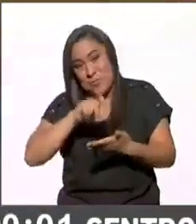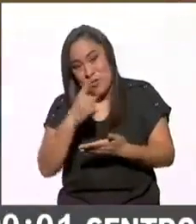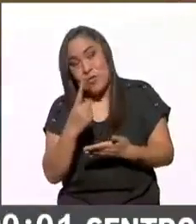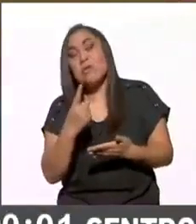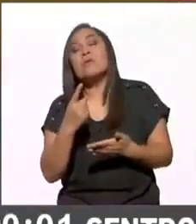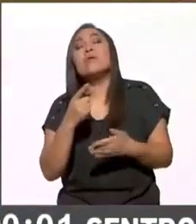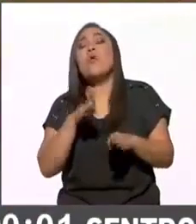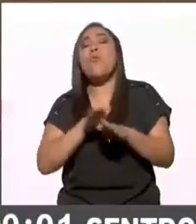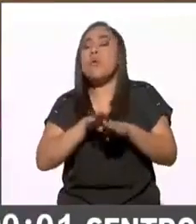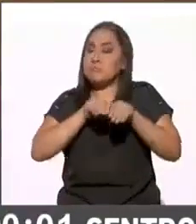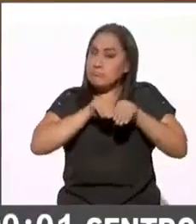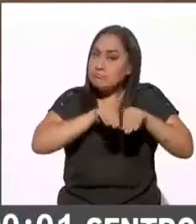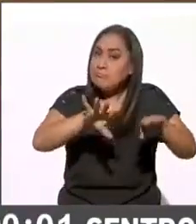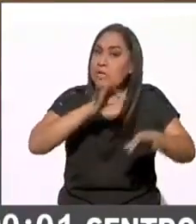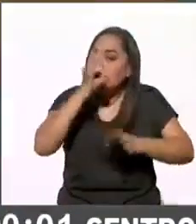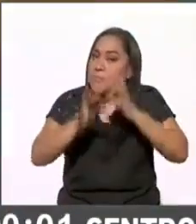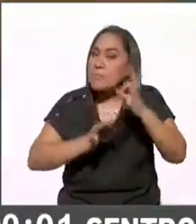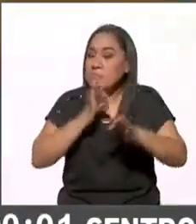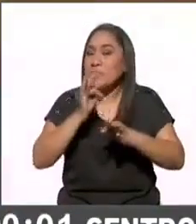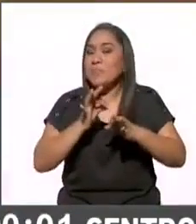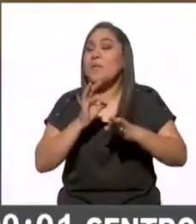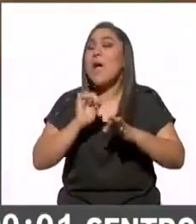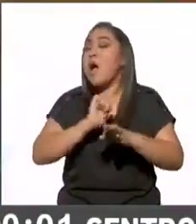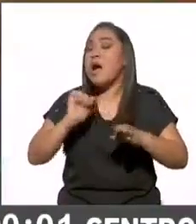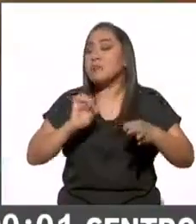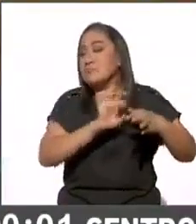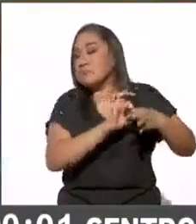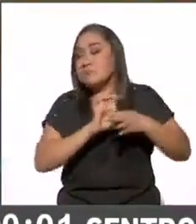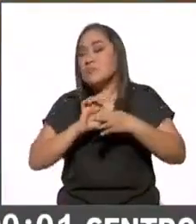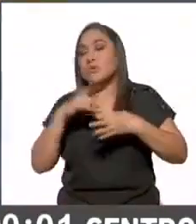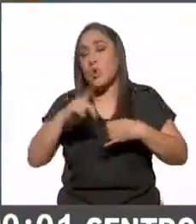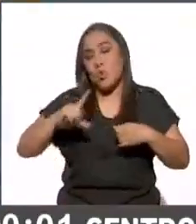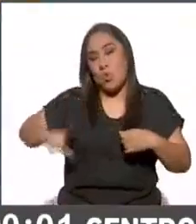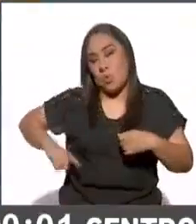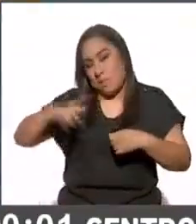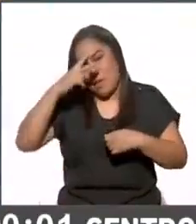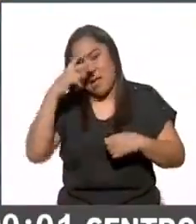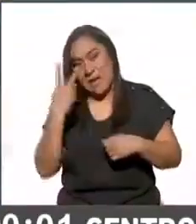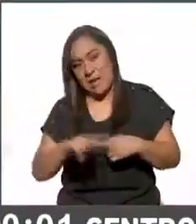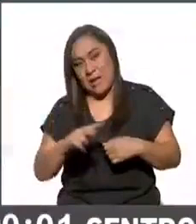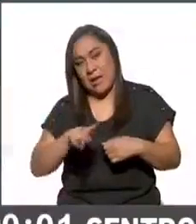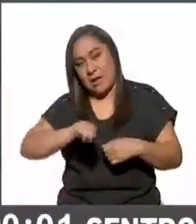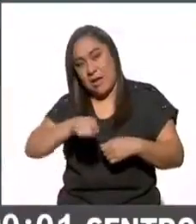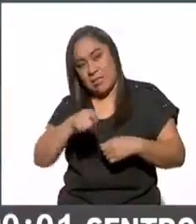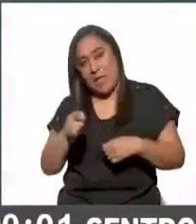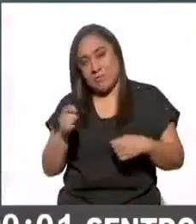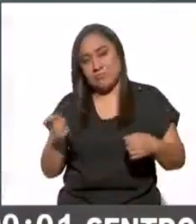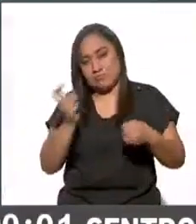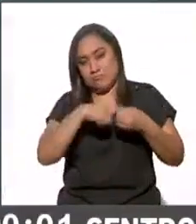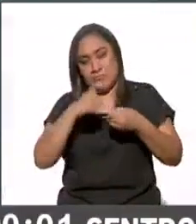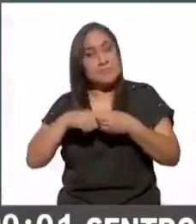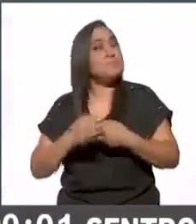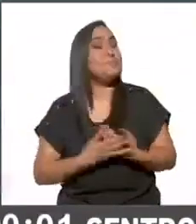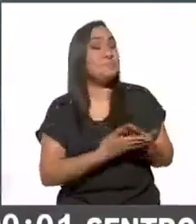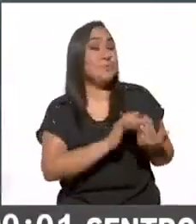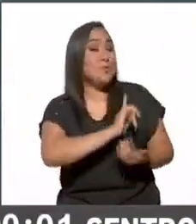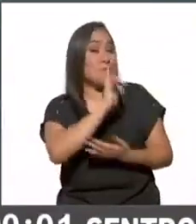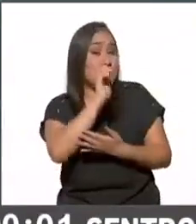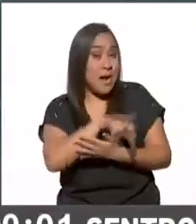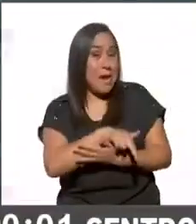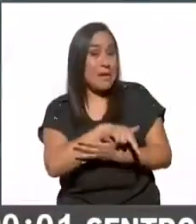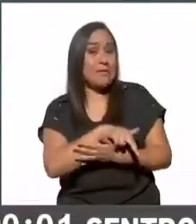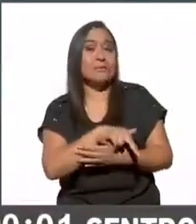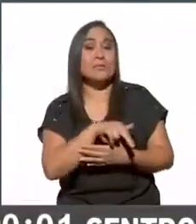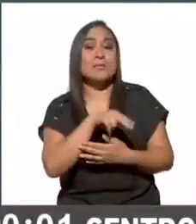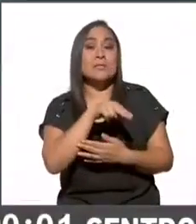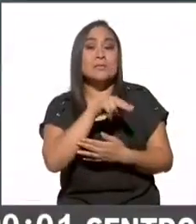señal de este esfuerzo a través del sistema público de radiodifusión del Estado mexicano así es así es Juan Natalia Luna seguimos